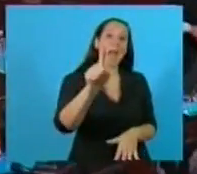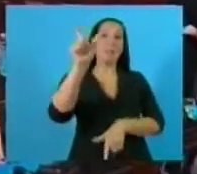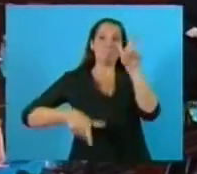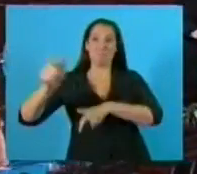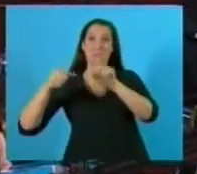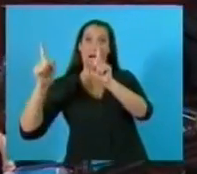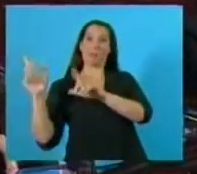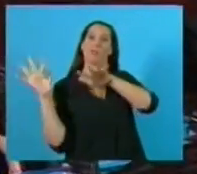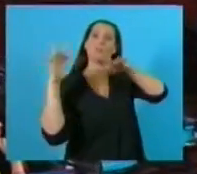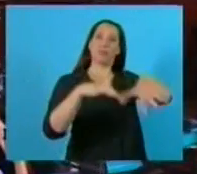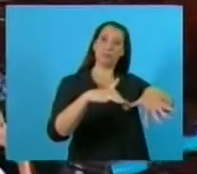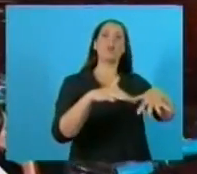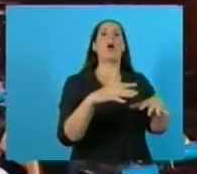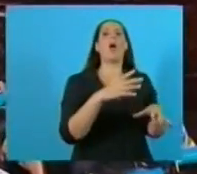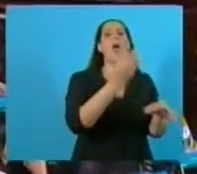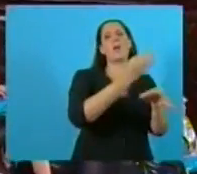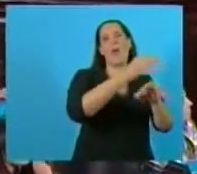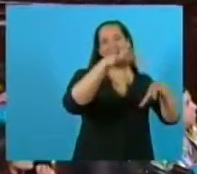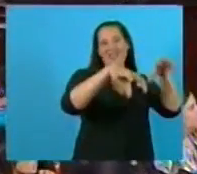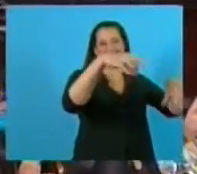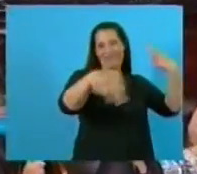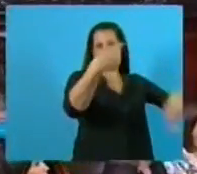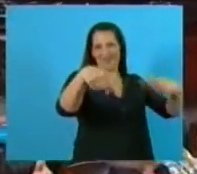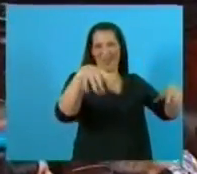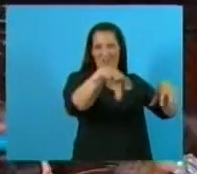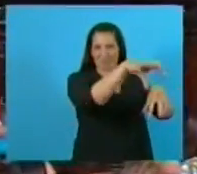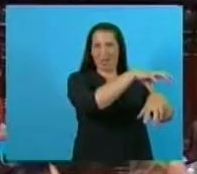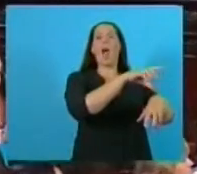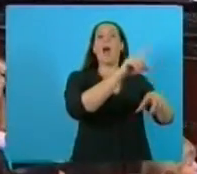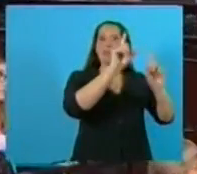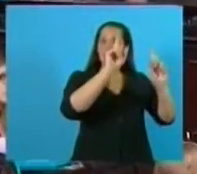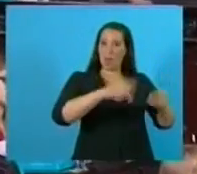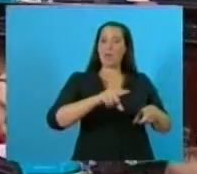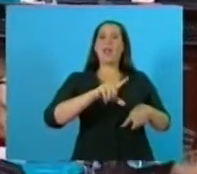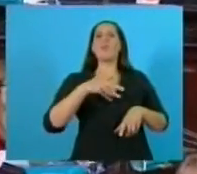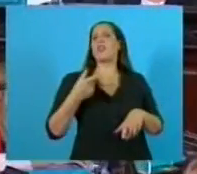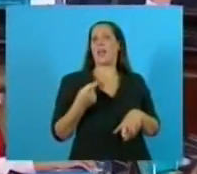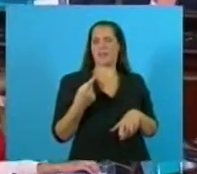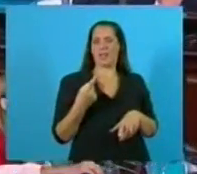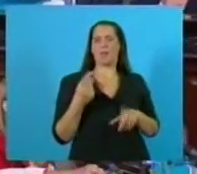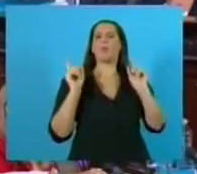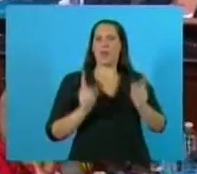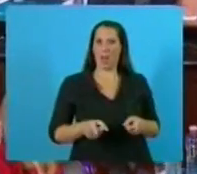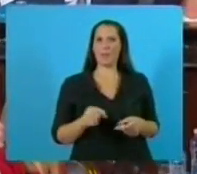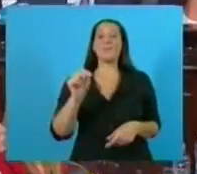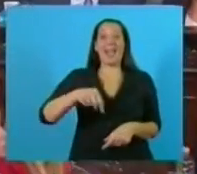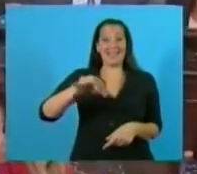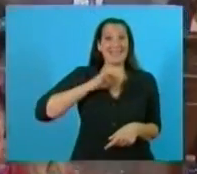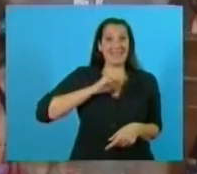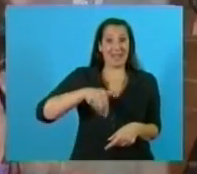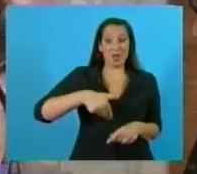.000 escuelas y 23.000 directivos. Este año, 2015, van a participar